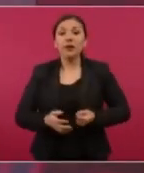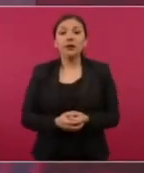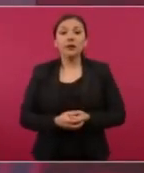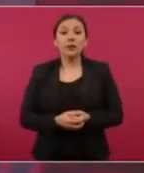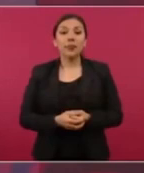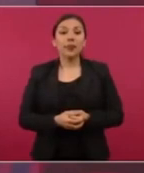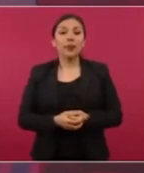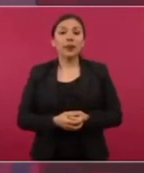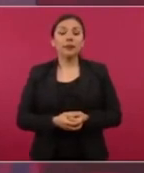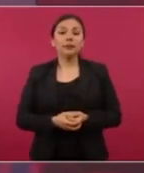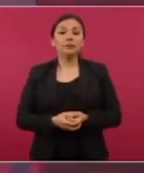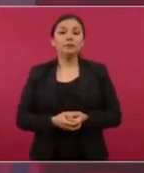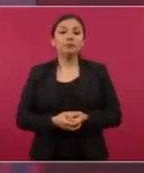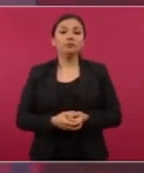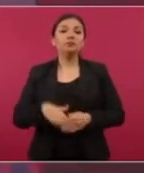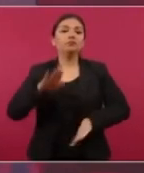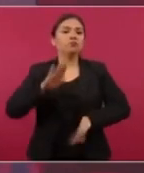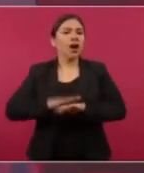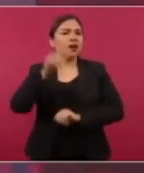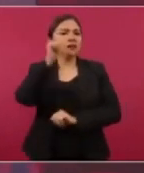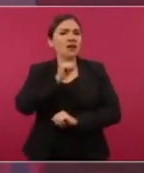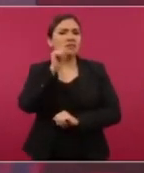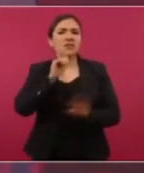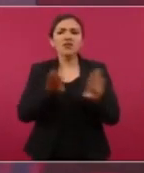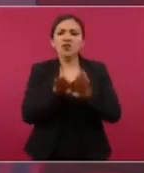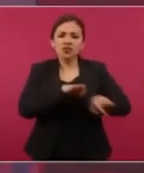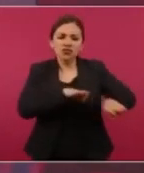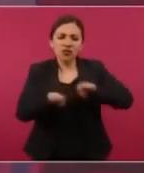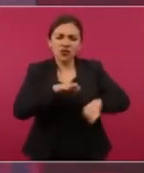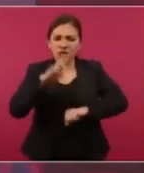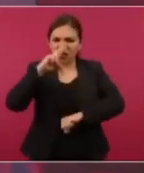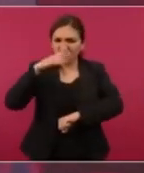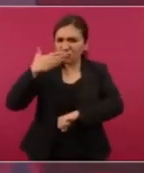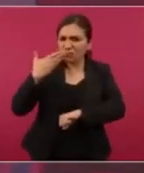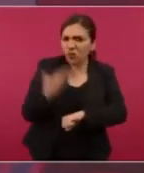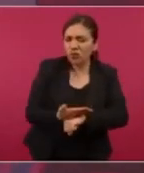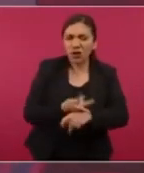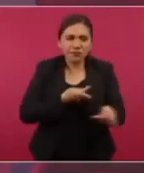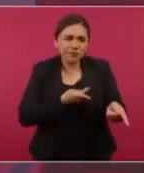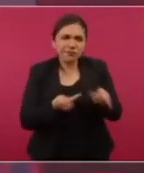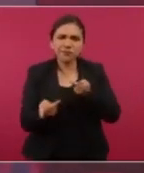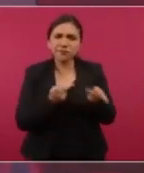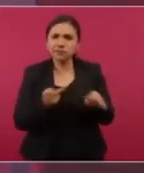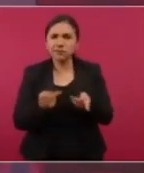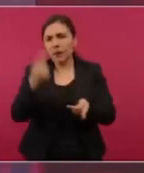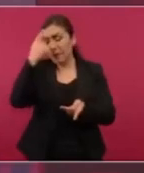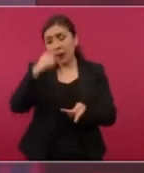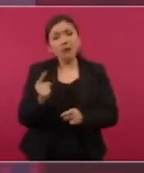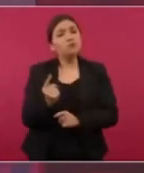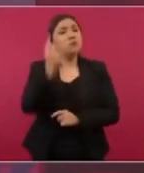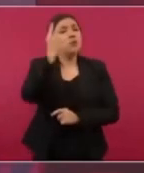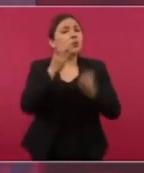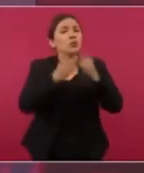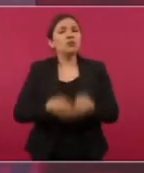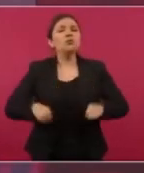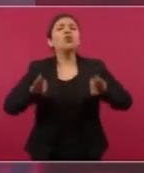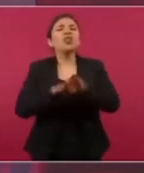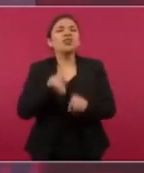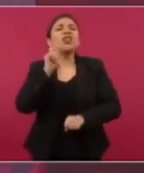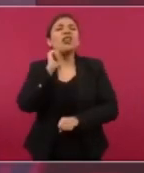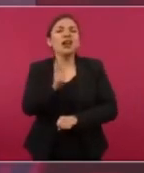de manera responsable, poniendo por delante el interés